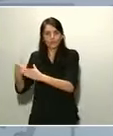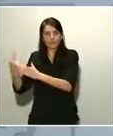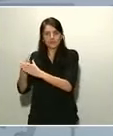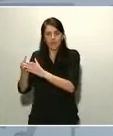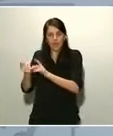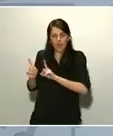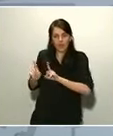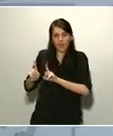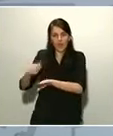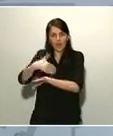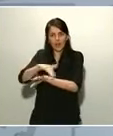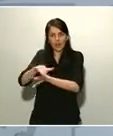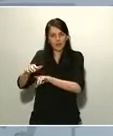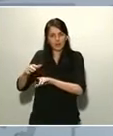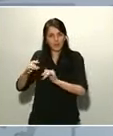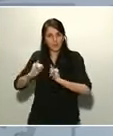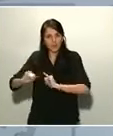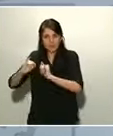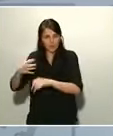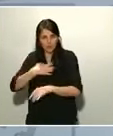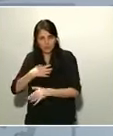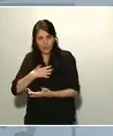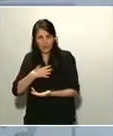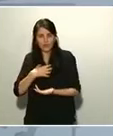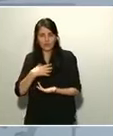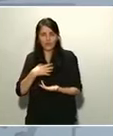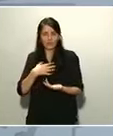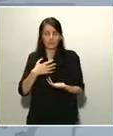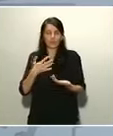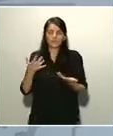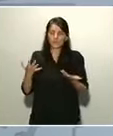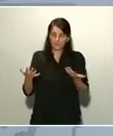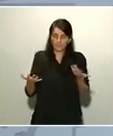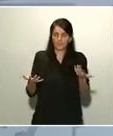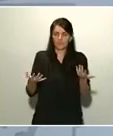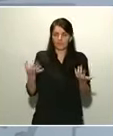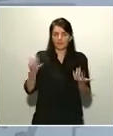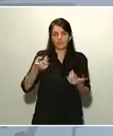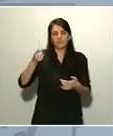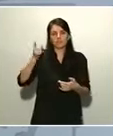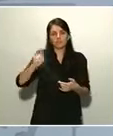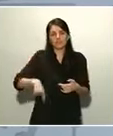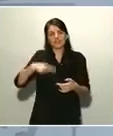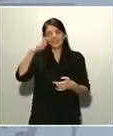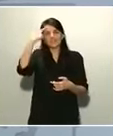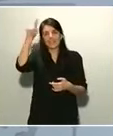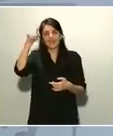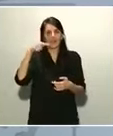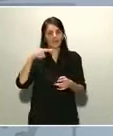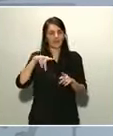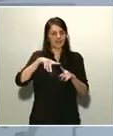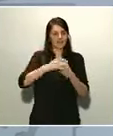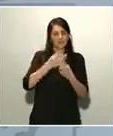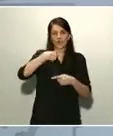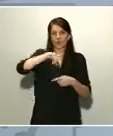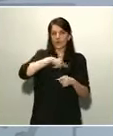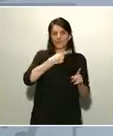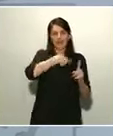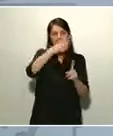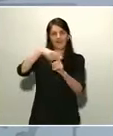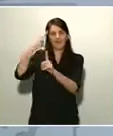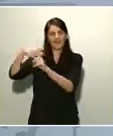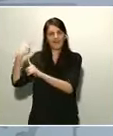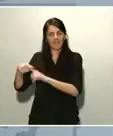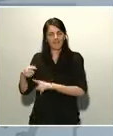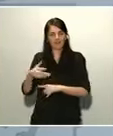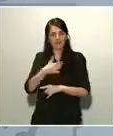también ser conscientes de la inmensa casuística que existe en nuestra sociedad, porque es una sociedad compleja, que defiende los derechos y